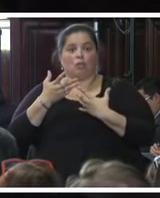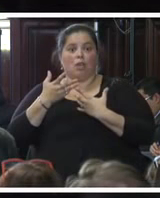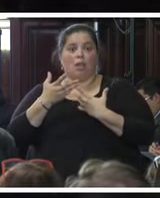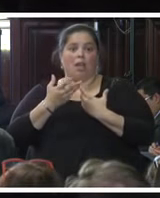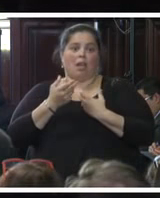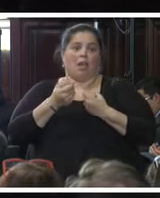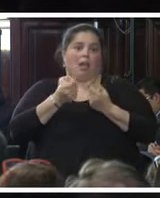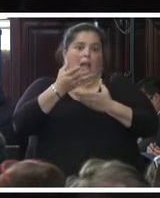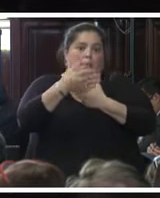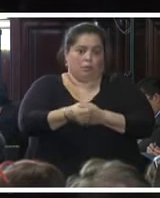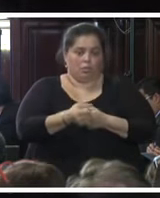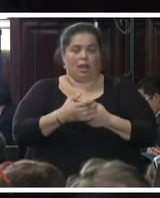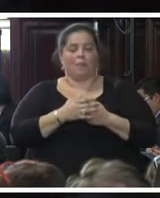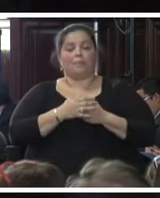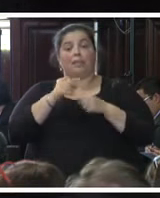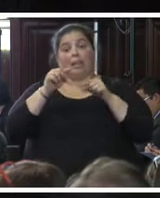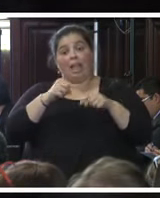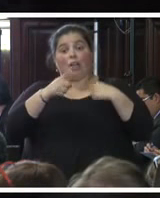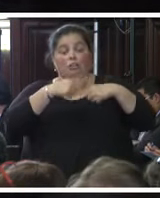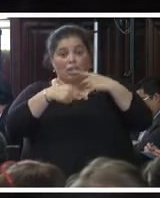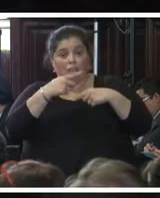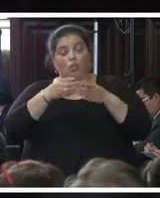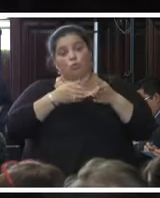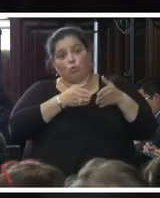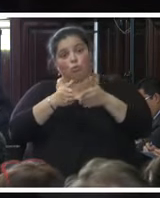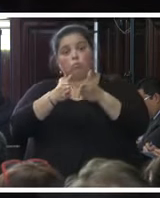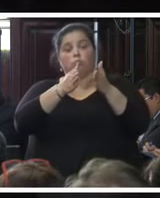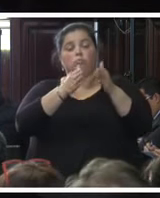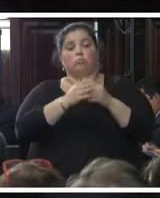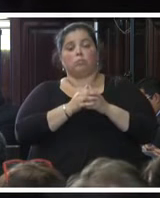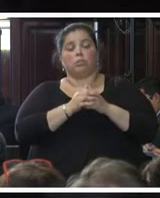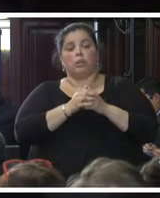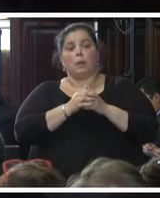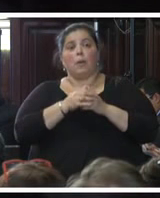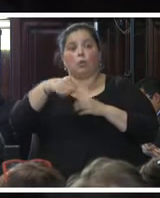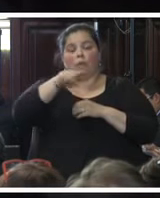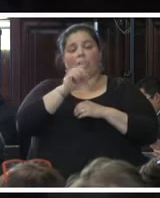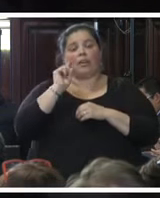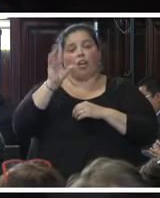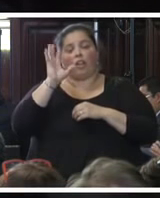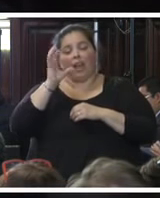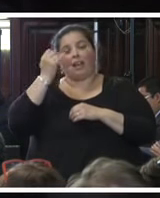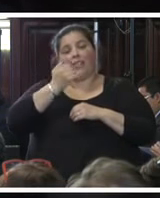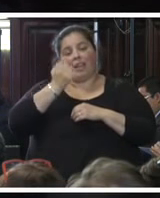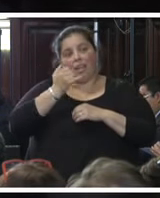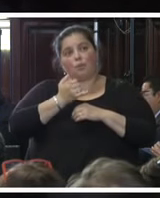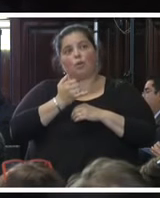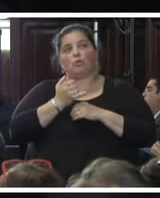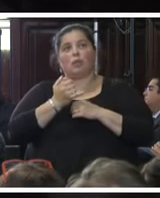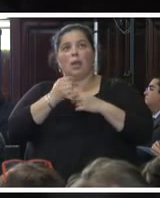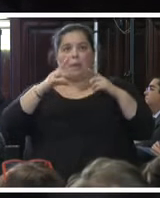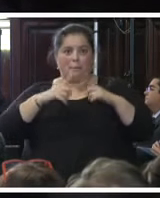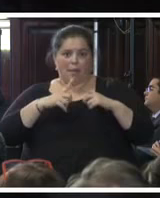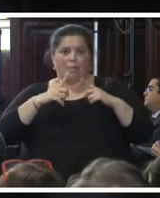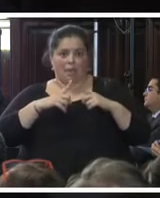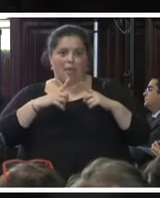ha seguido su curso, ustedes recordarán que tenemos pendiente el poder realizar la búsqueda